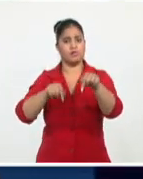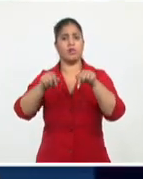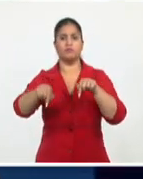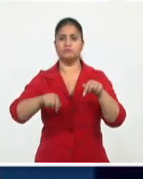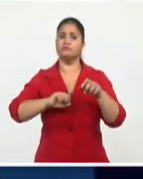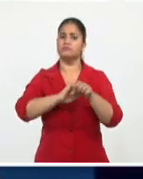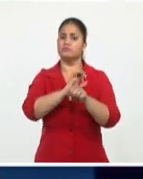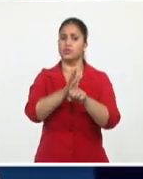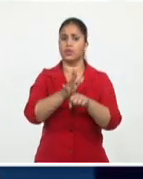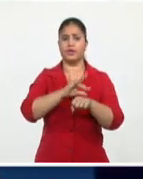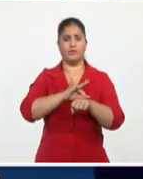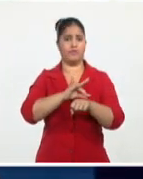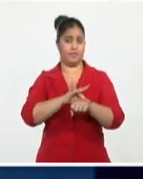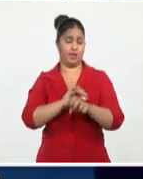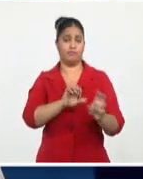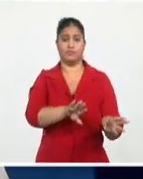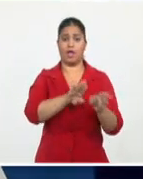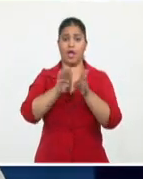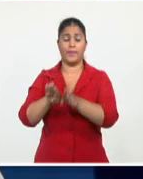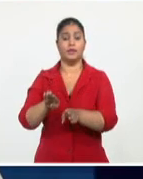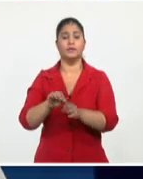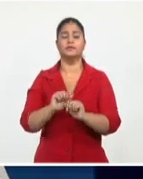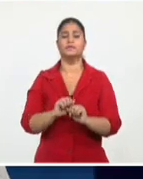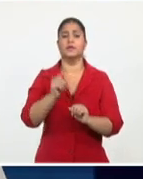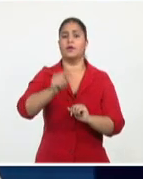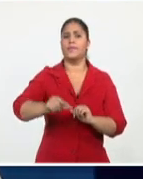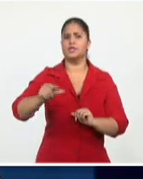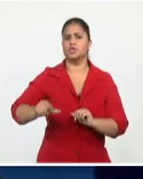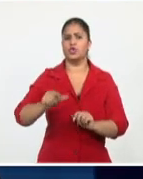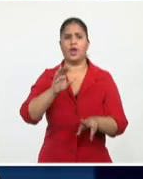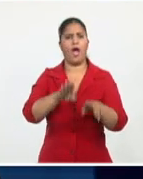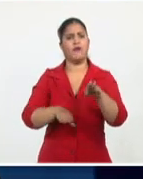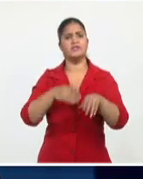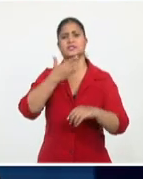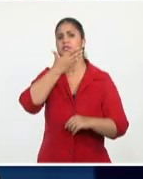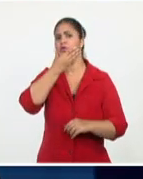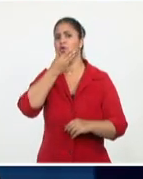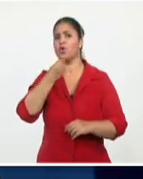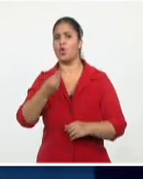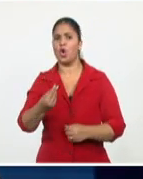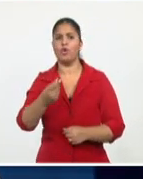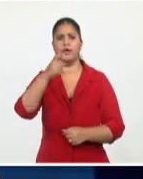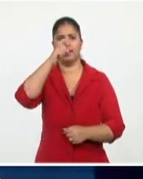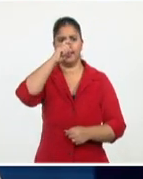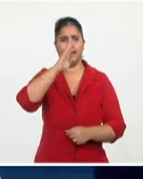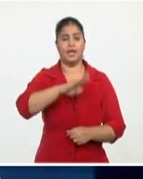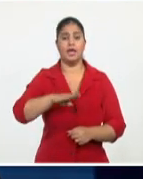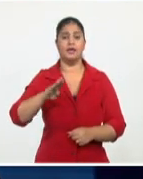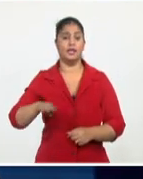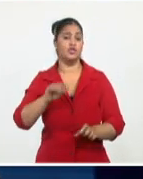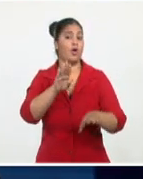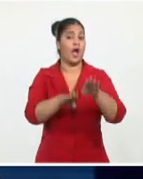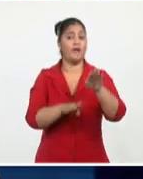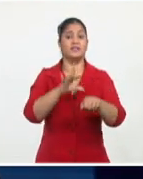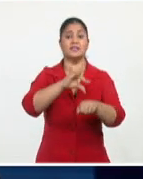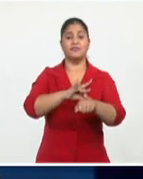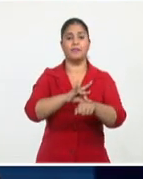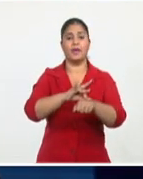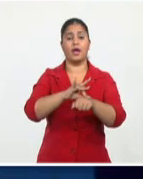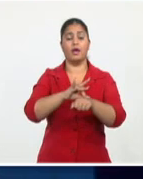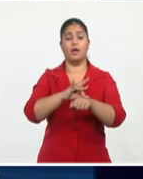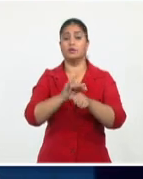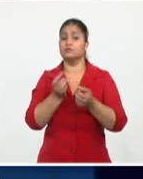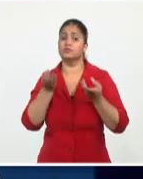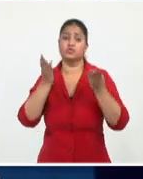marcada y algunos ni tienen comorbilidades. Para que nos demos cuenta de la